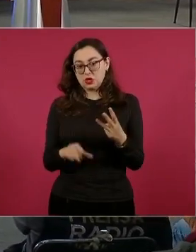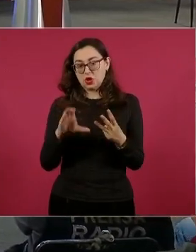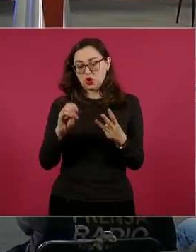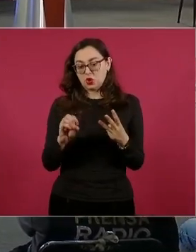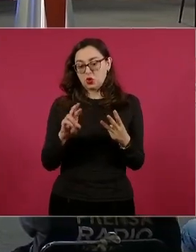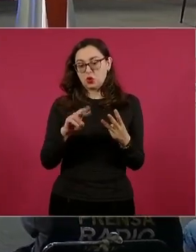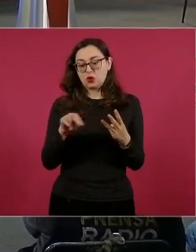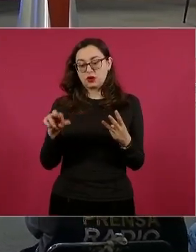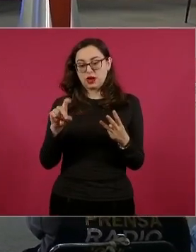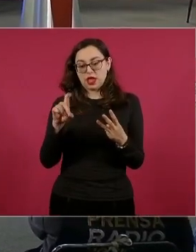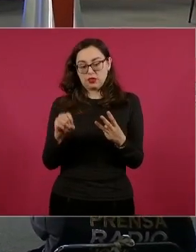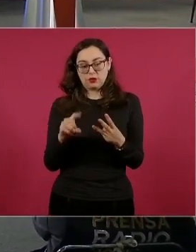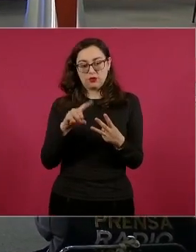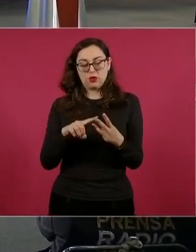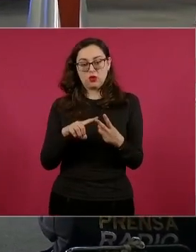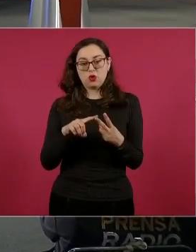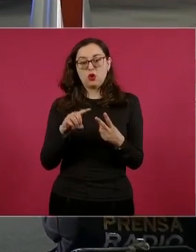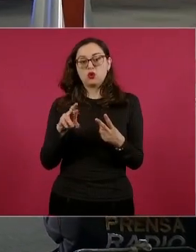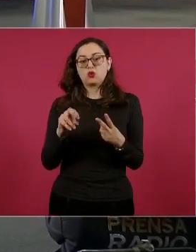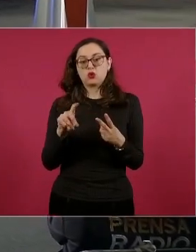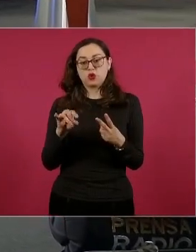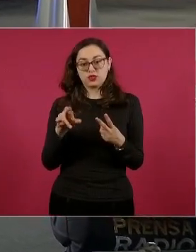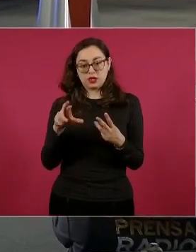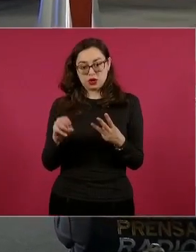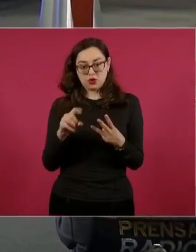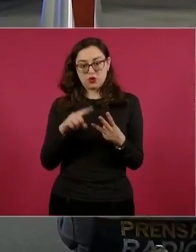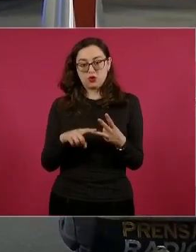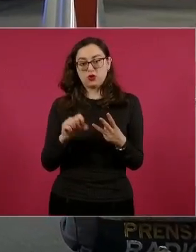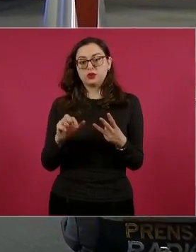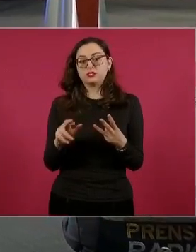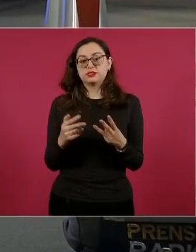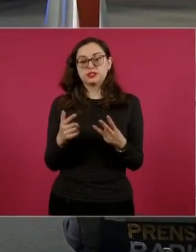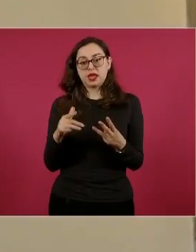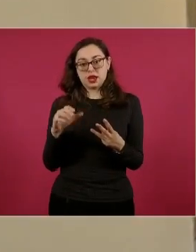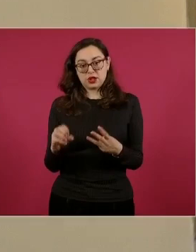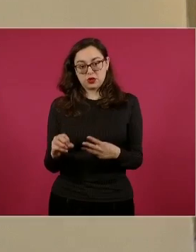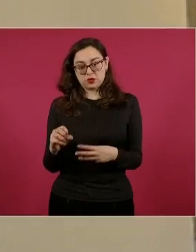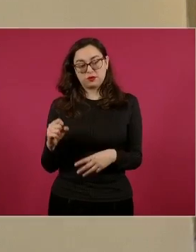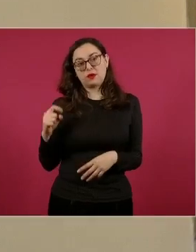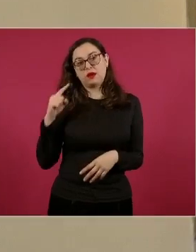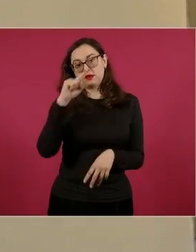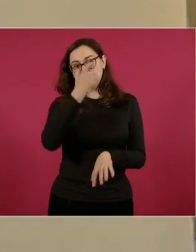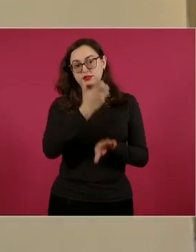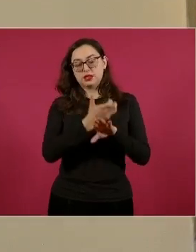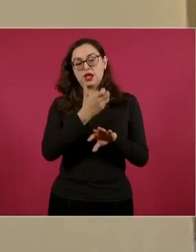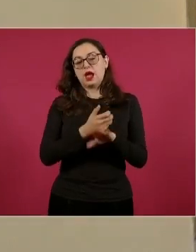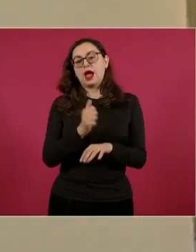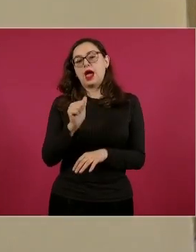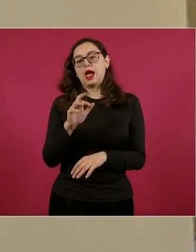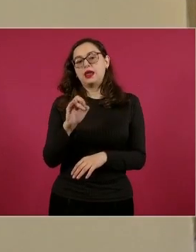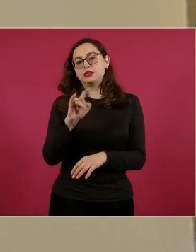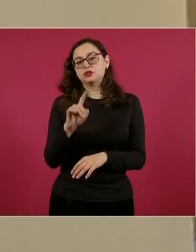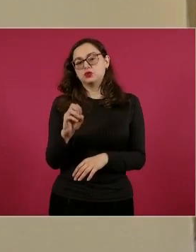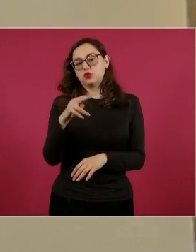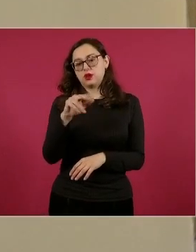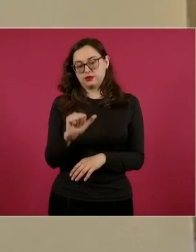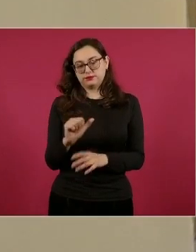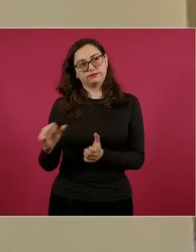y Sergio, son requeridos por cortes en el estado de Arizona, en el distrito de Arizona.